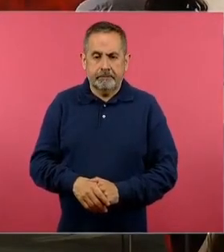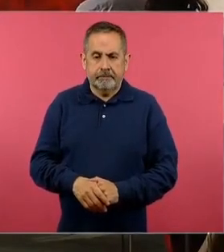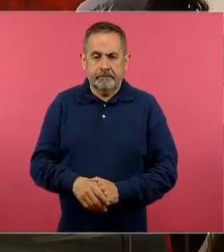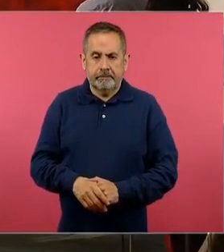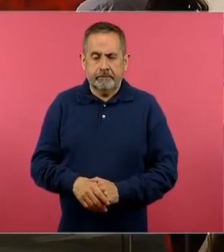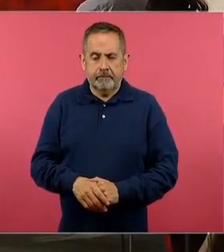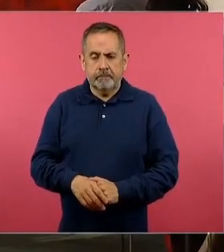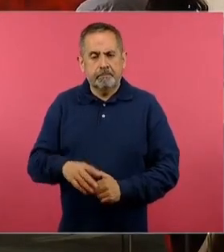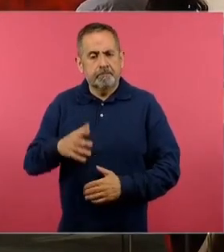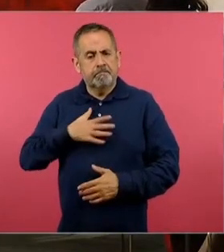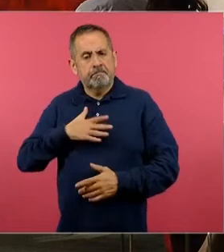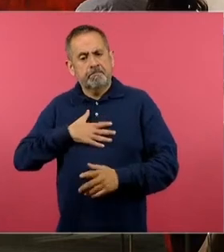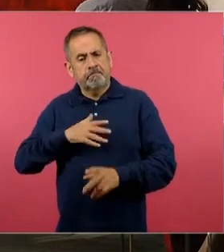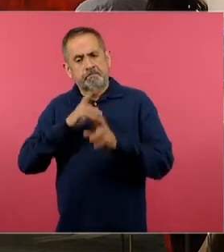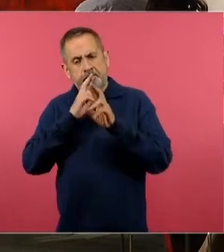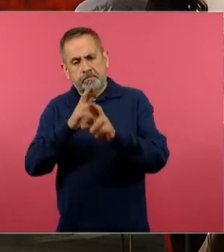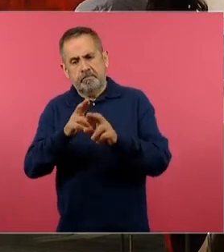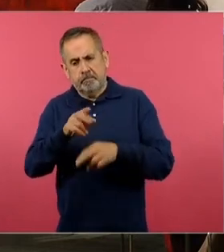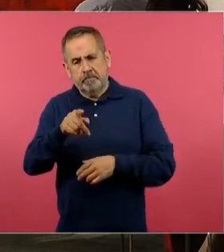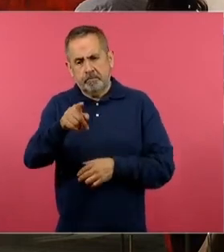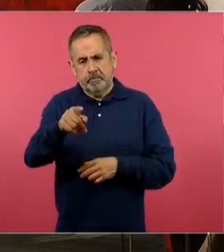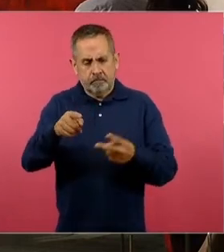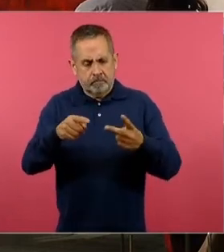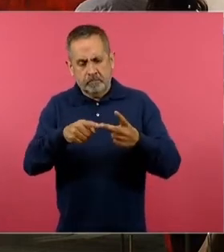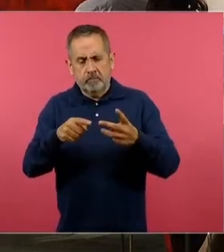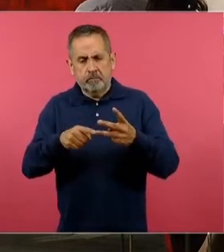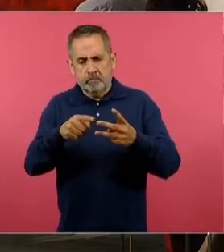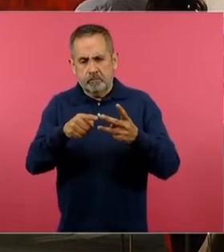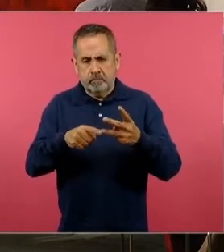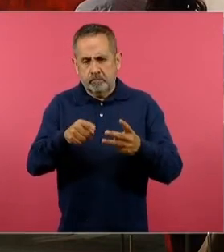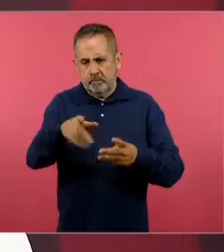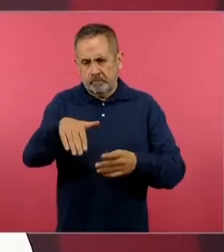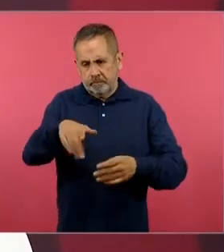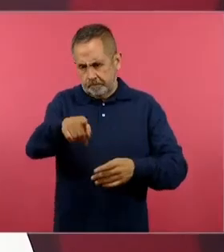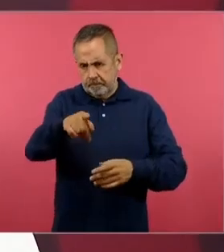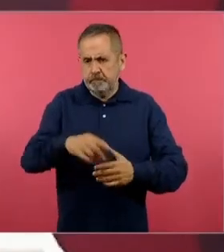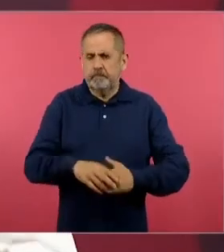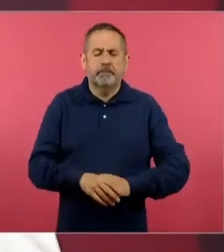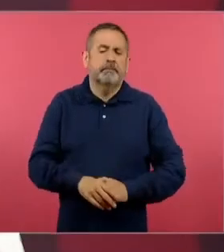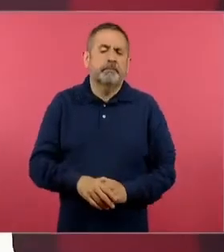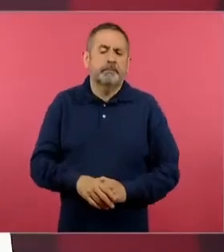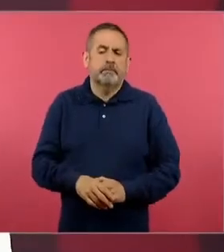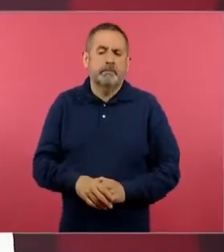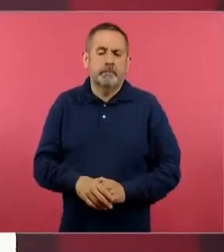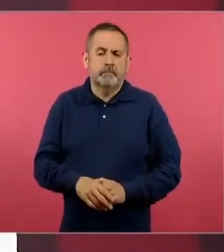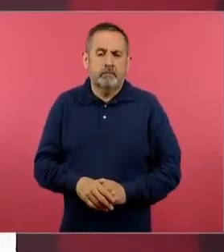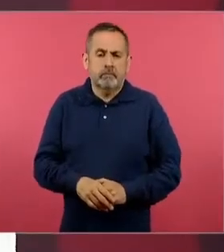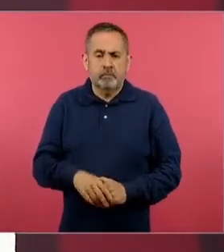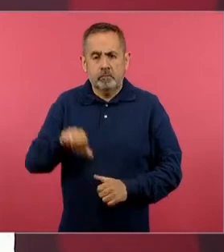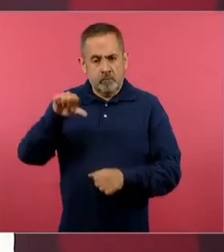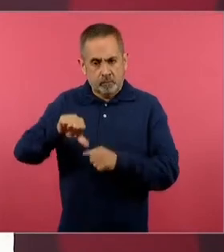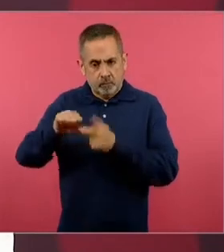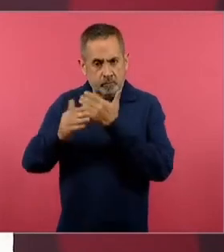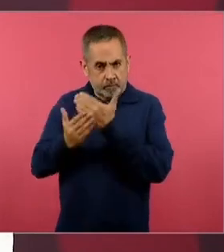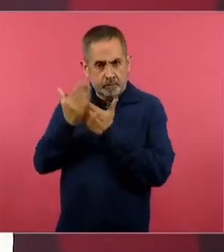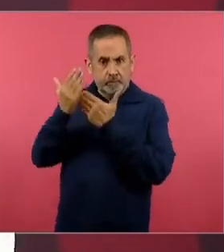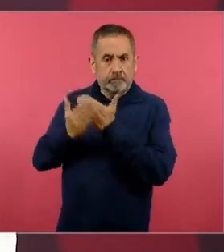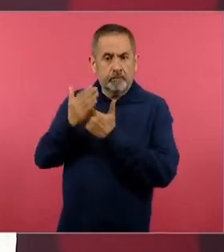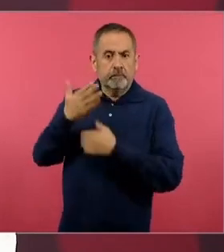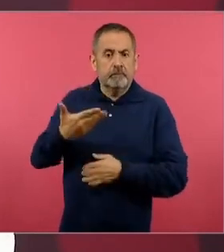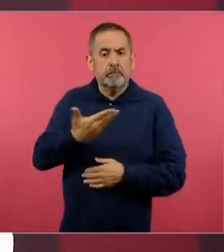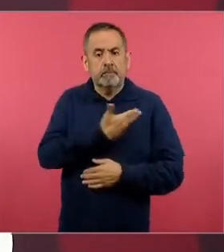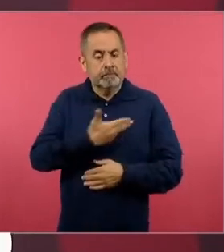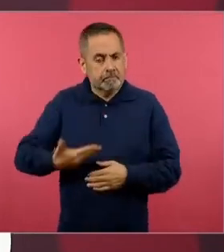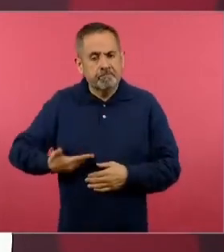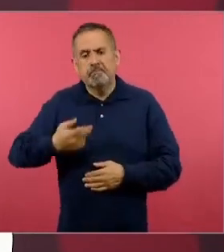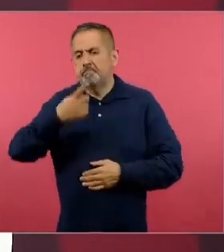permítanme contestar dos de las preguntas que hacía el día de hoy en la mañana el presidente